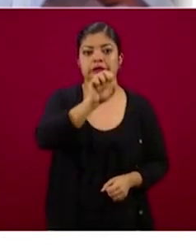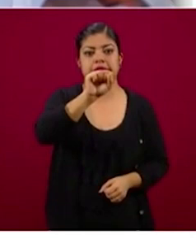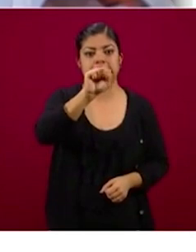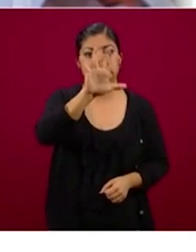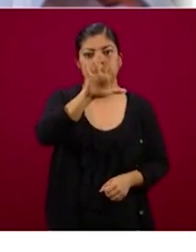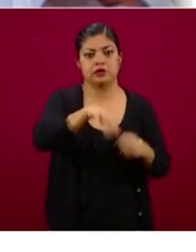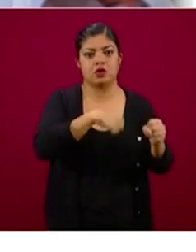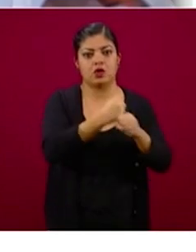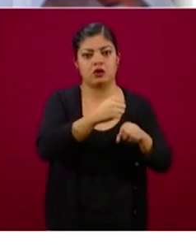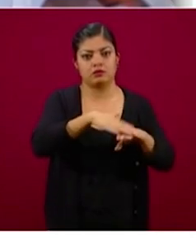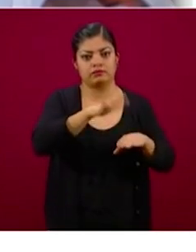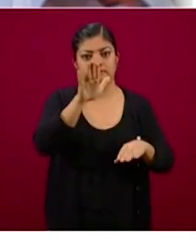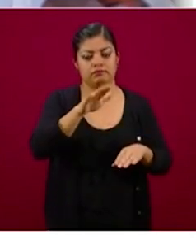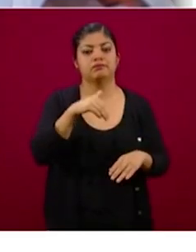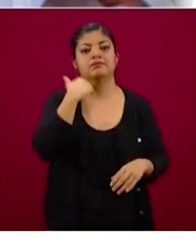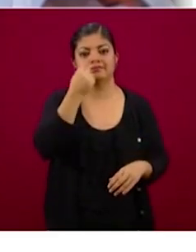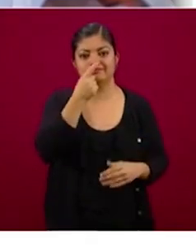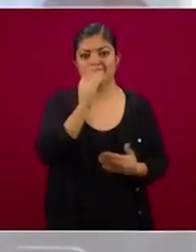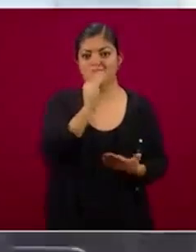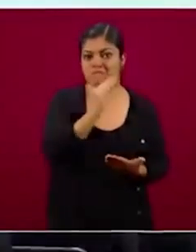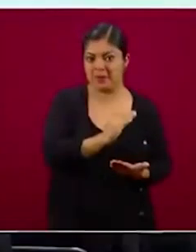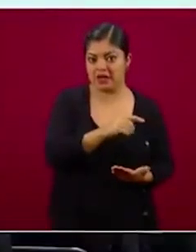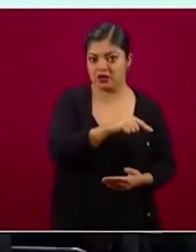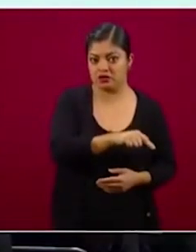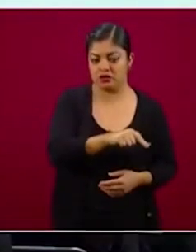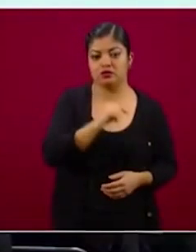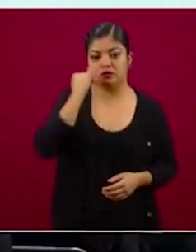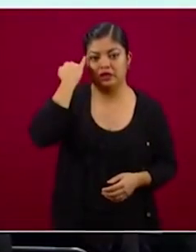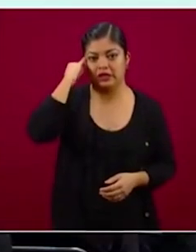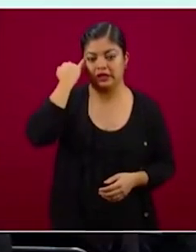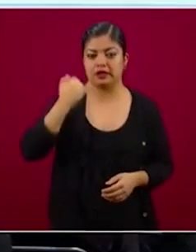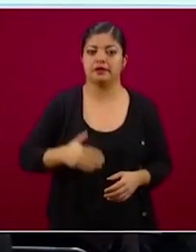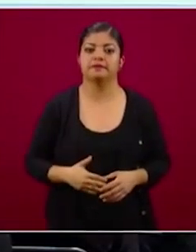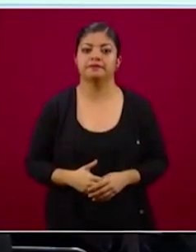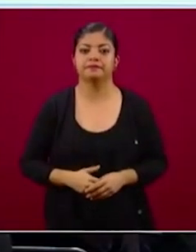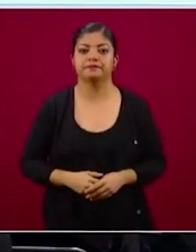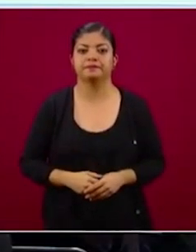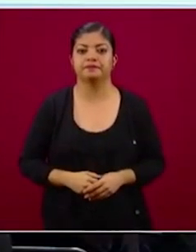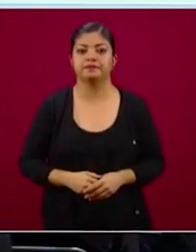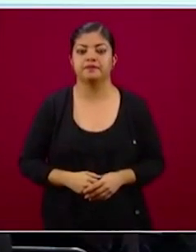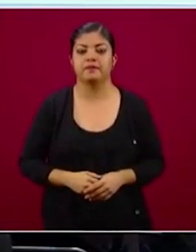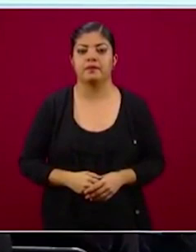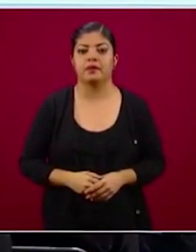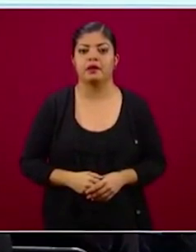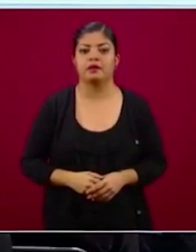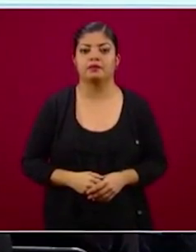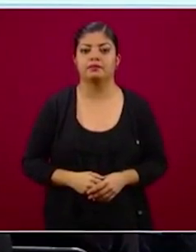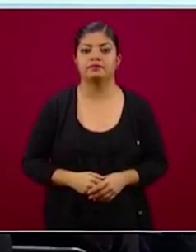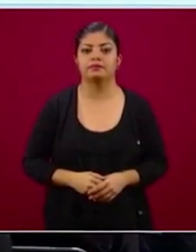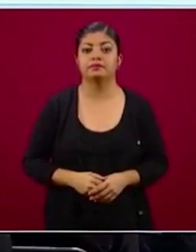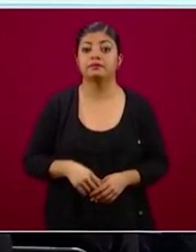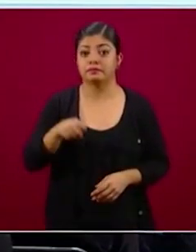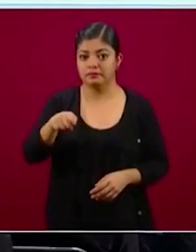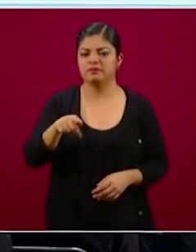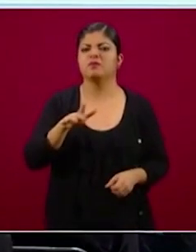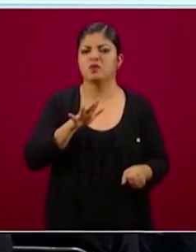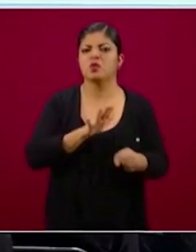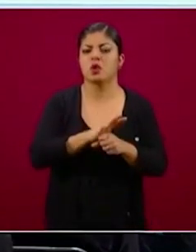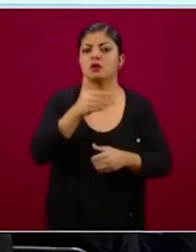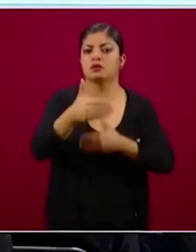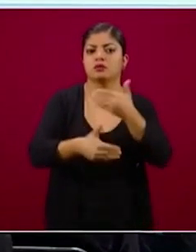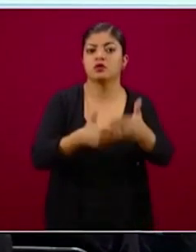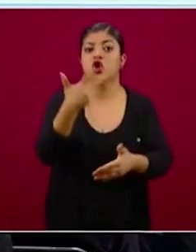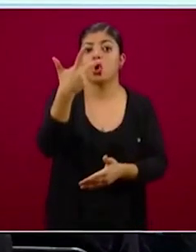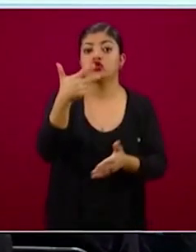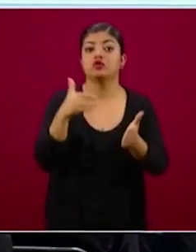años, o sea, tres años menos. Adelante, por favor. Y estos son los avances, ocho